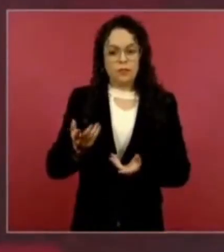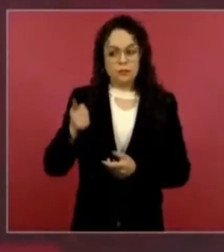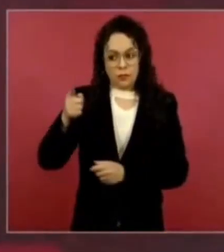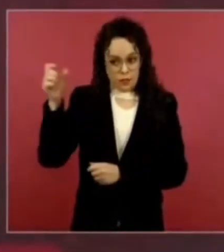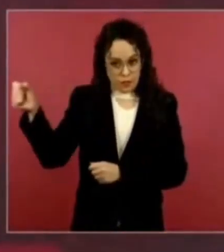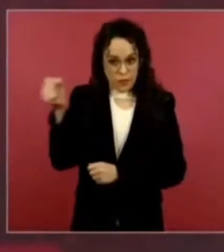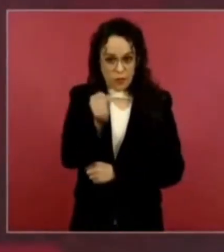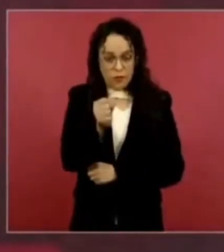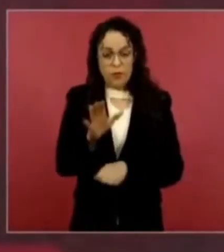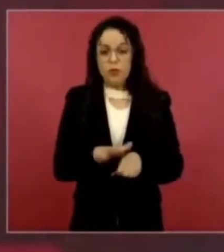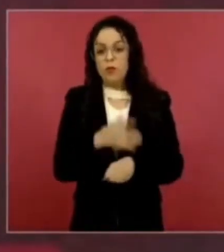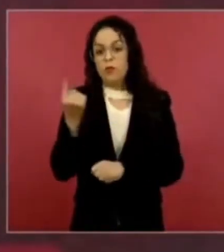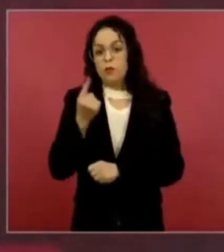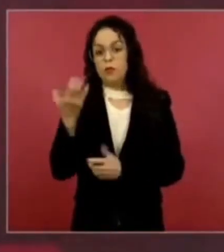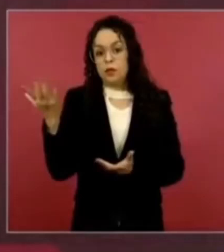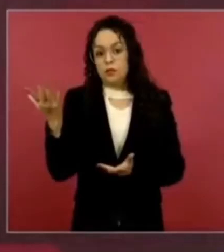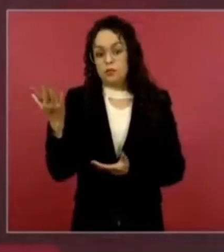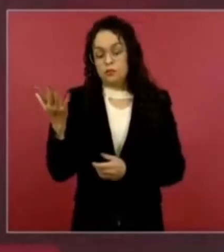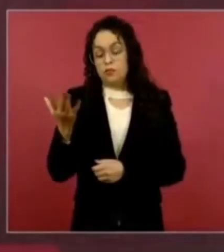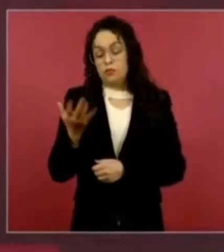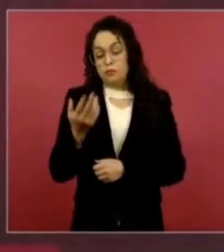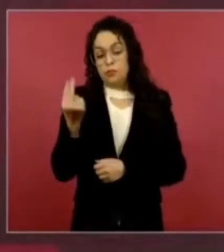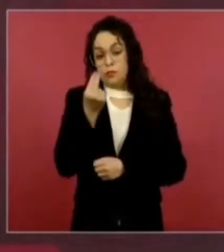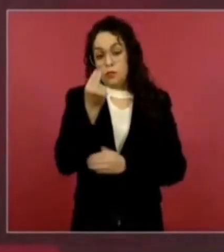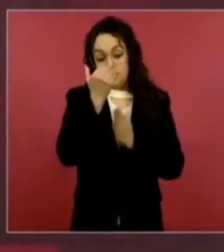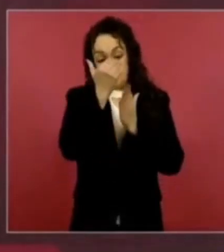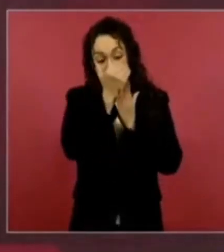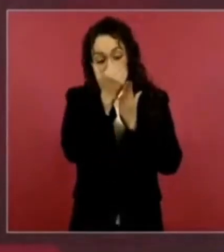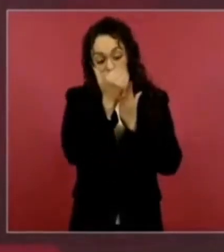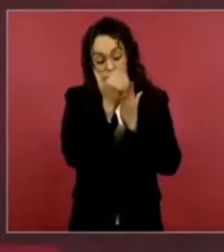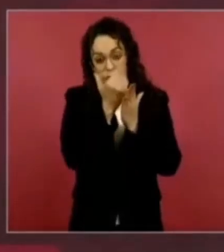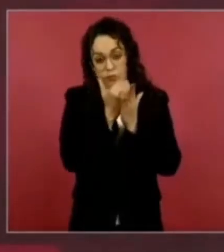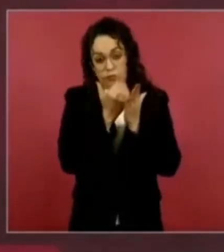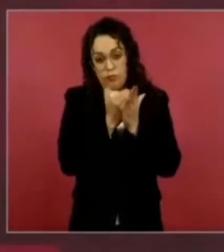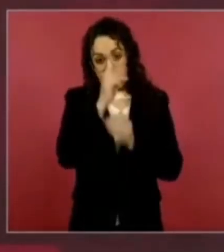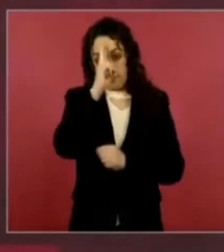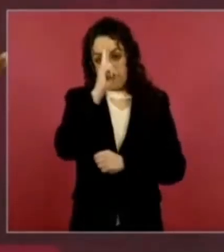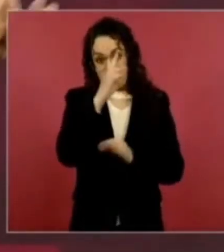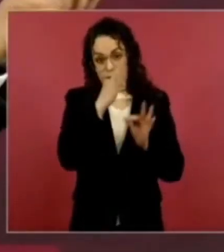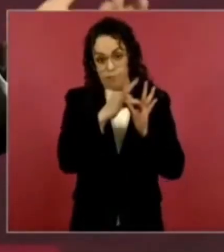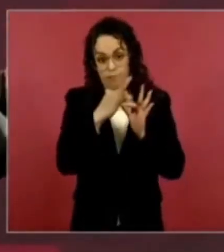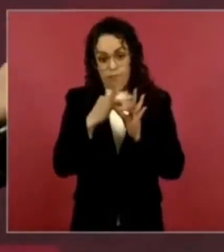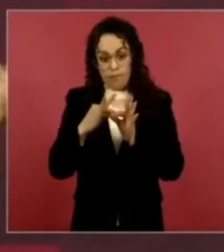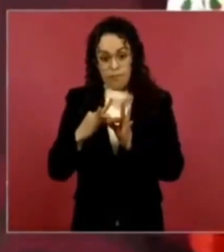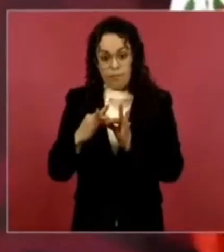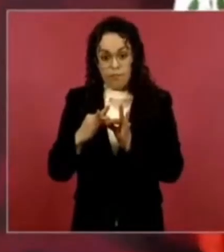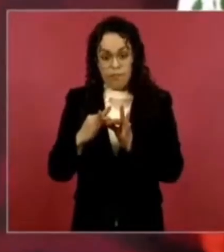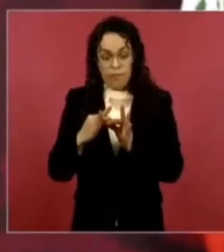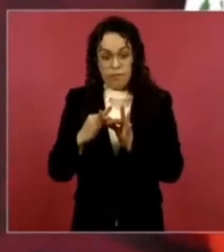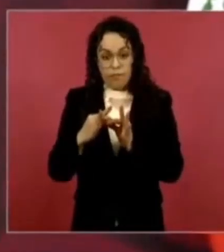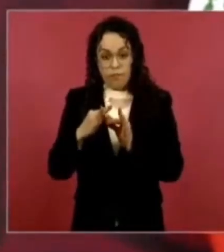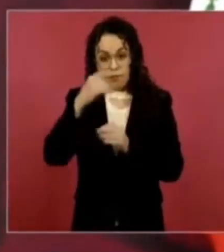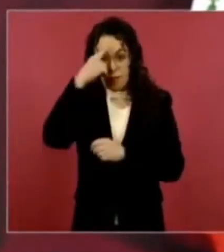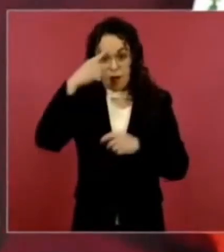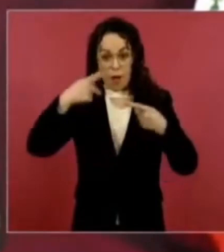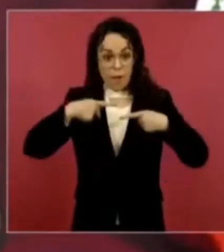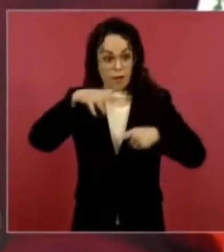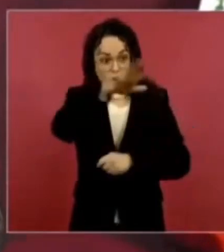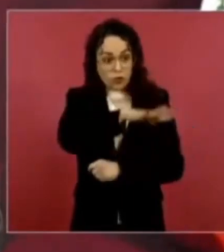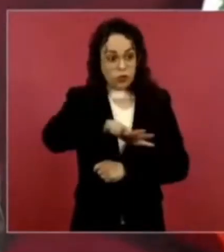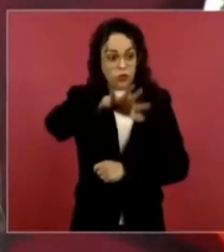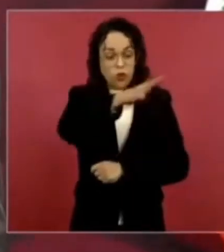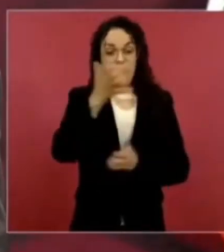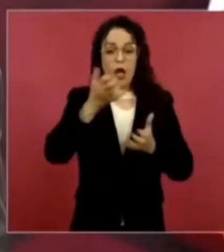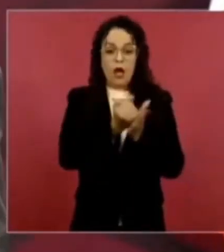es muy probable que los jueces buenos sean electos por el pueblo. ¿A los